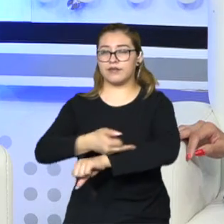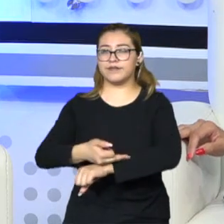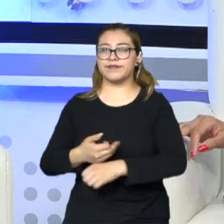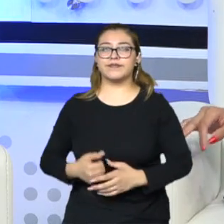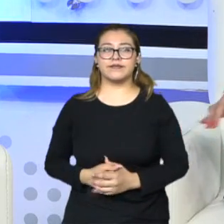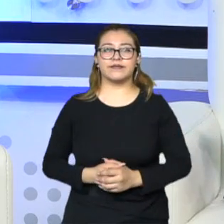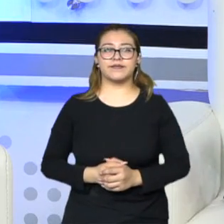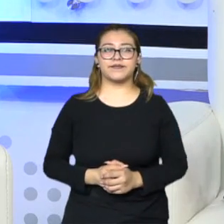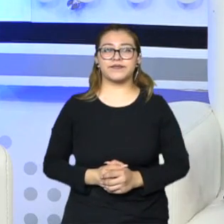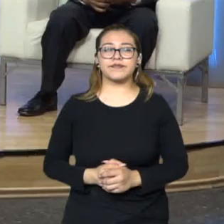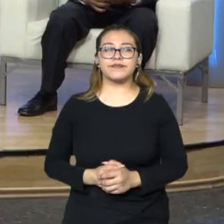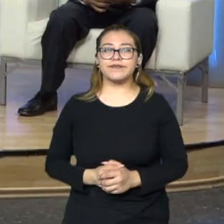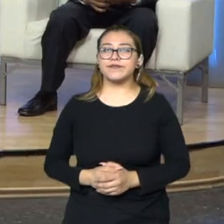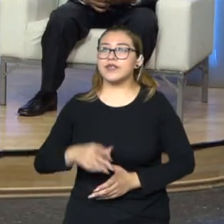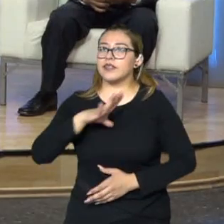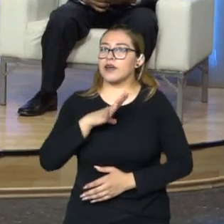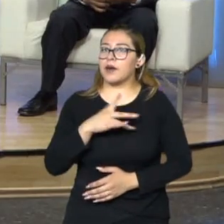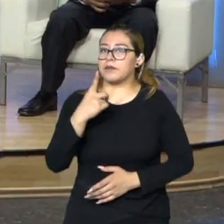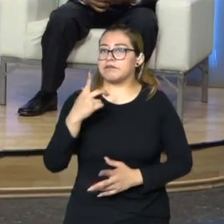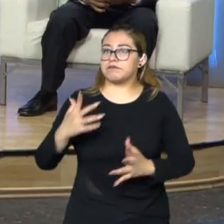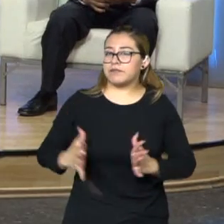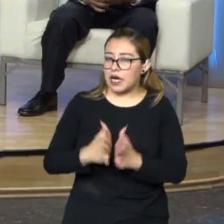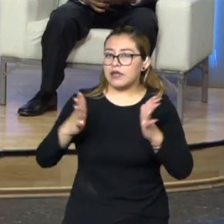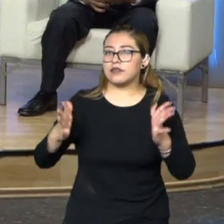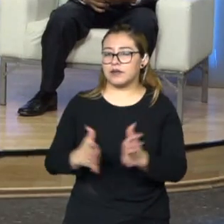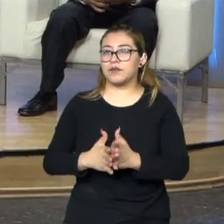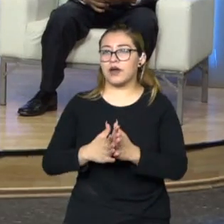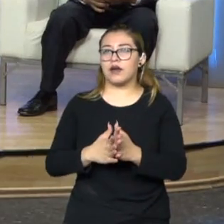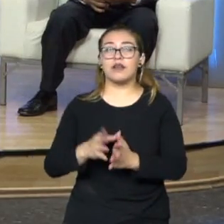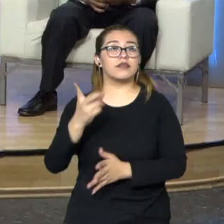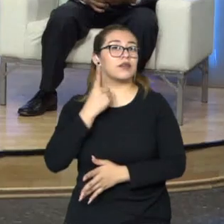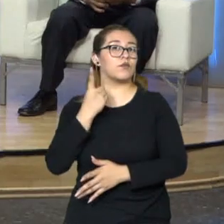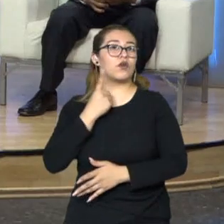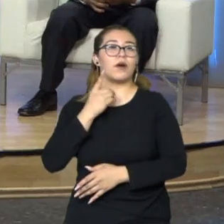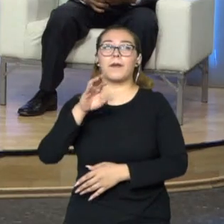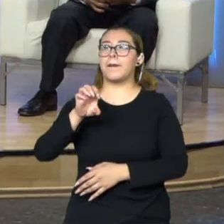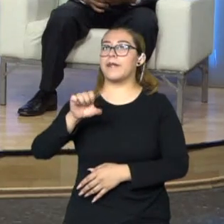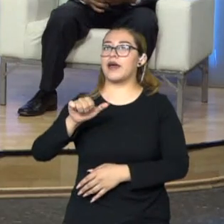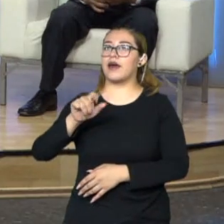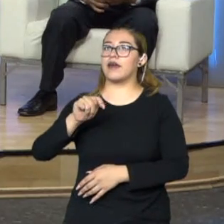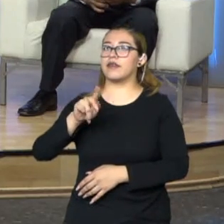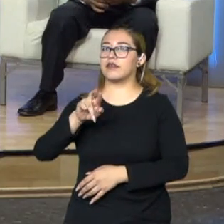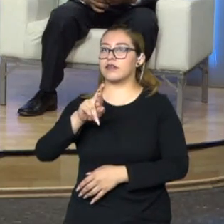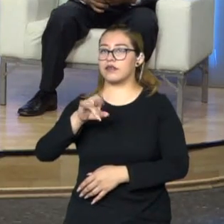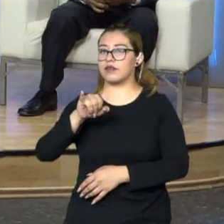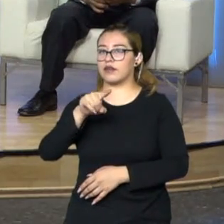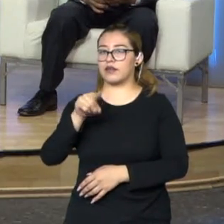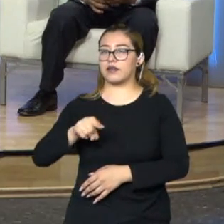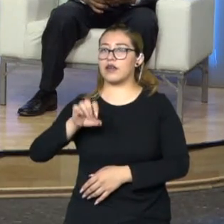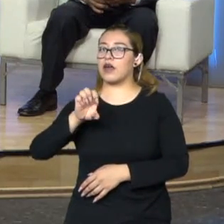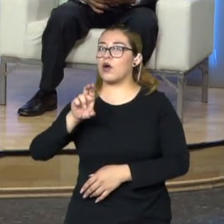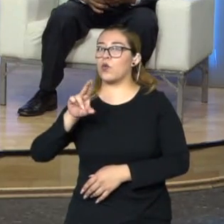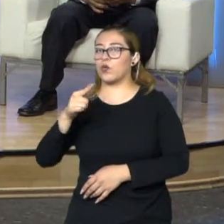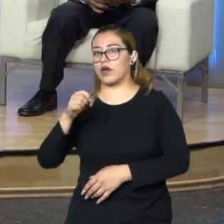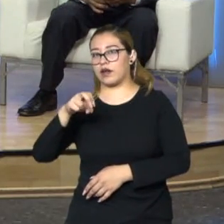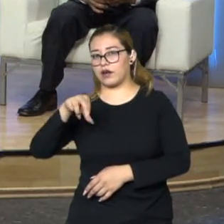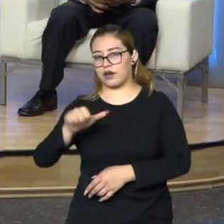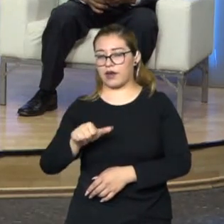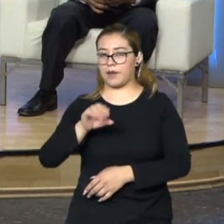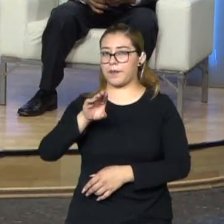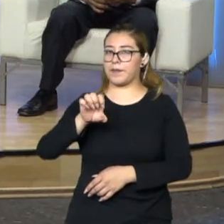Bien. Hay una participación de Beatriz Benavente, de la diputada Beatriz Eugenia Benavente, que durante la semana